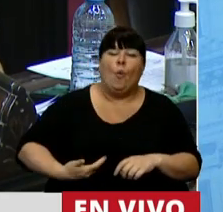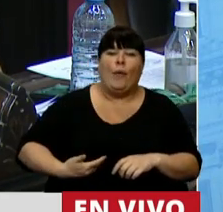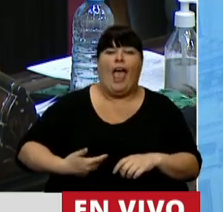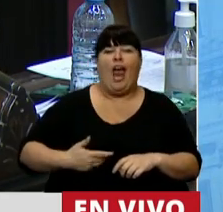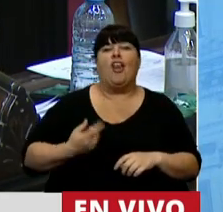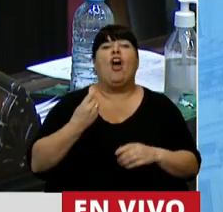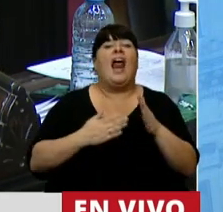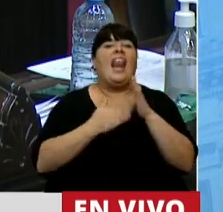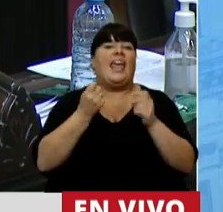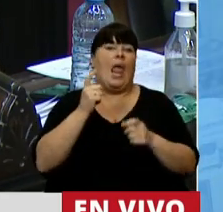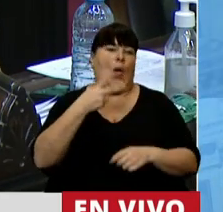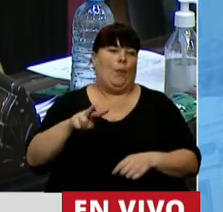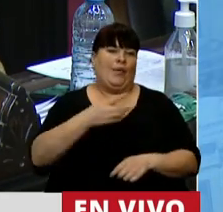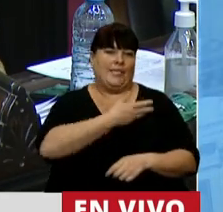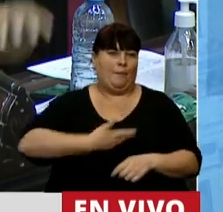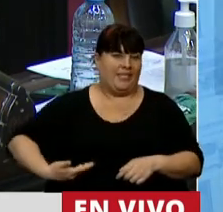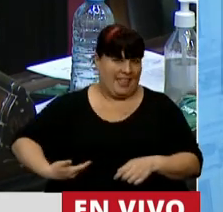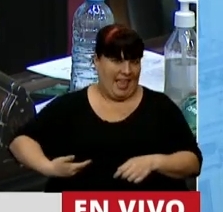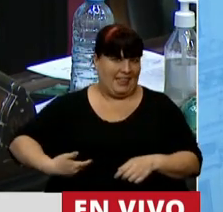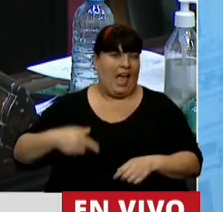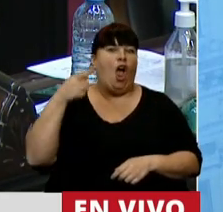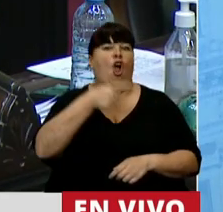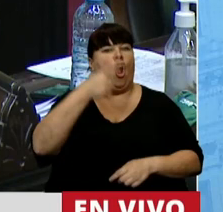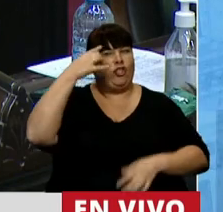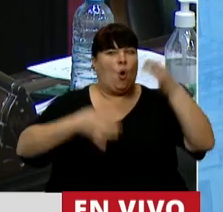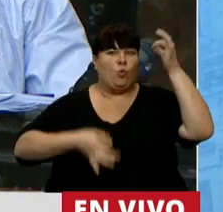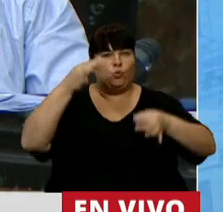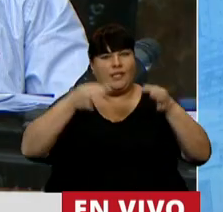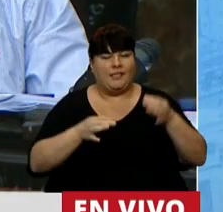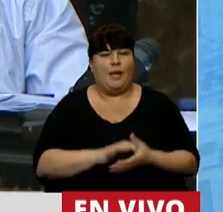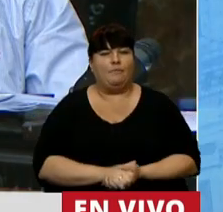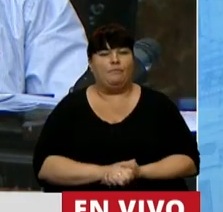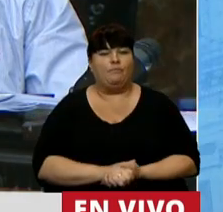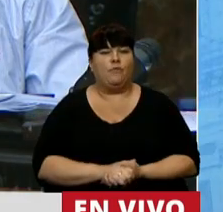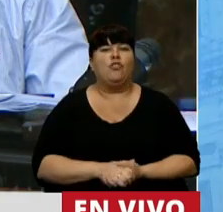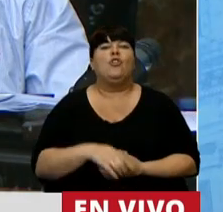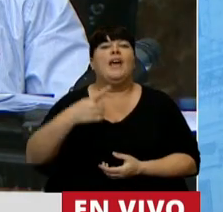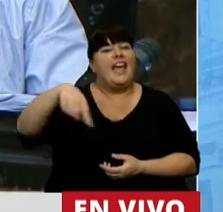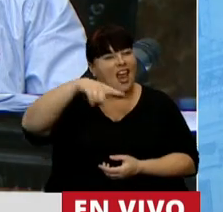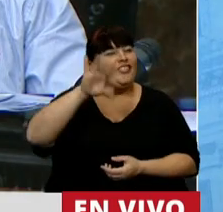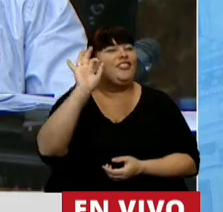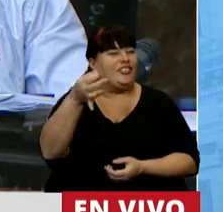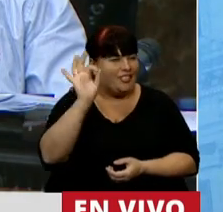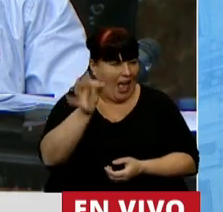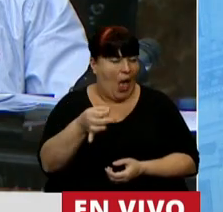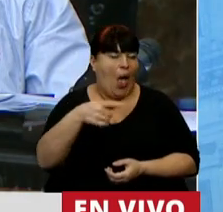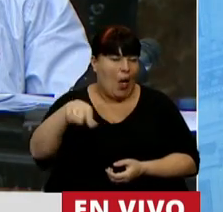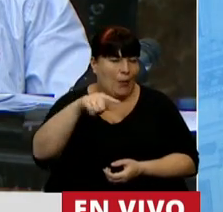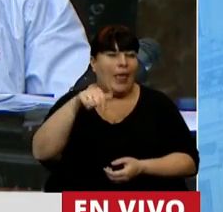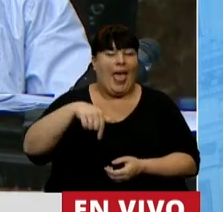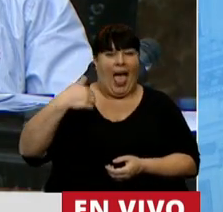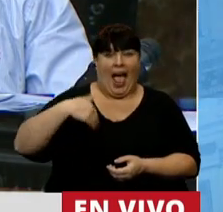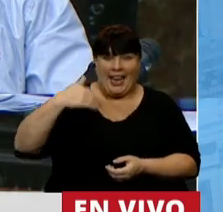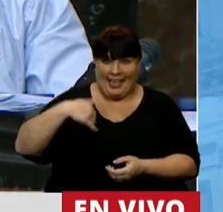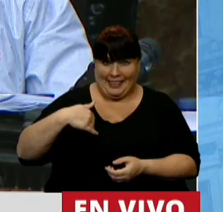liderado por la vicepresidente contra la justicia. Porque ellos saben muy bien que en